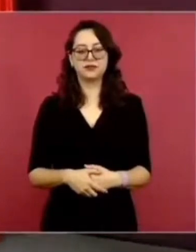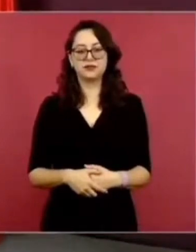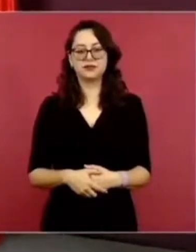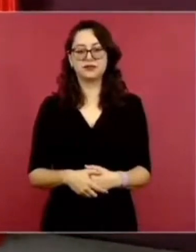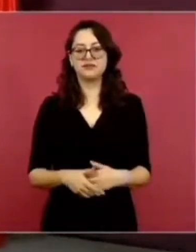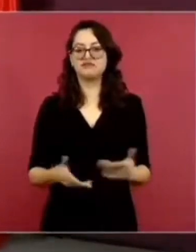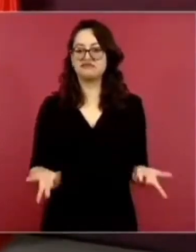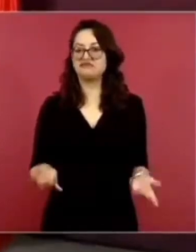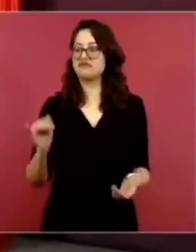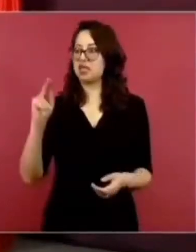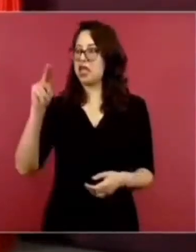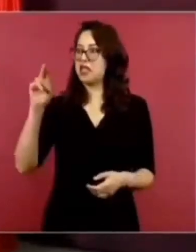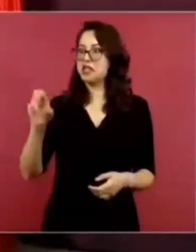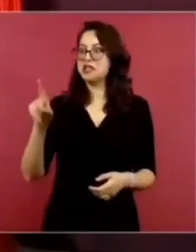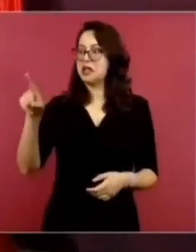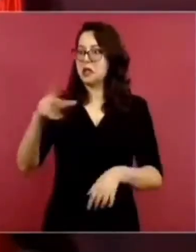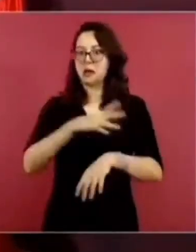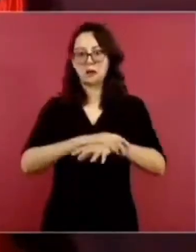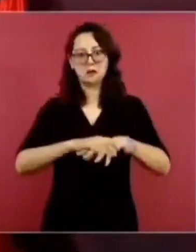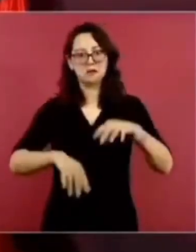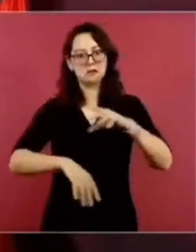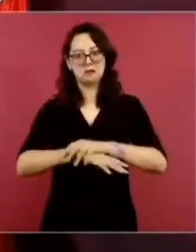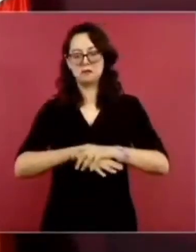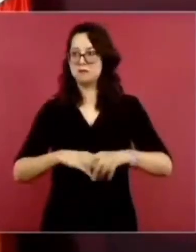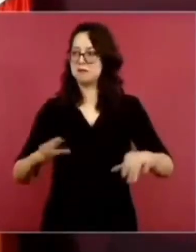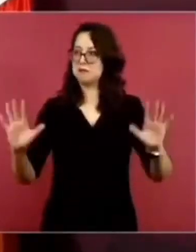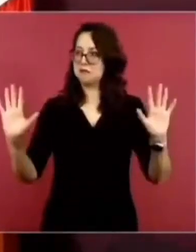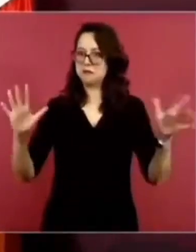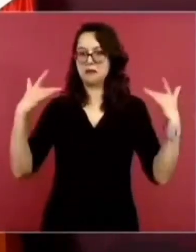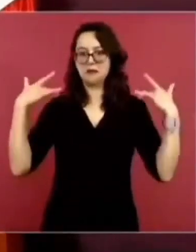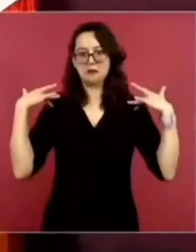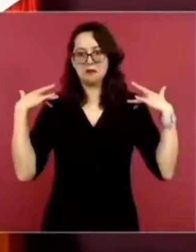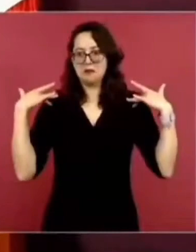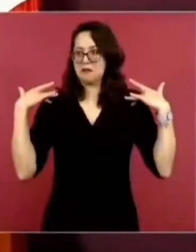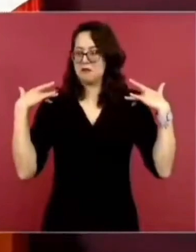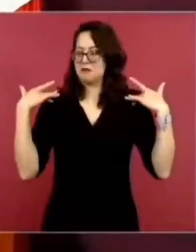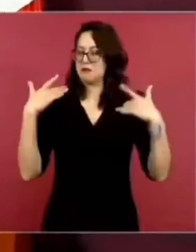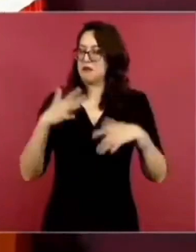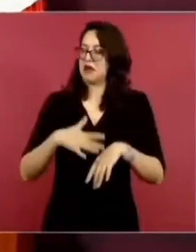imparcialidad entre comillas de los del INE